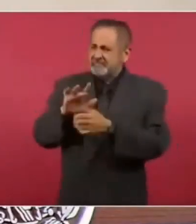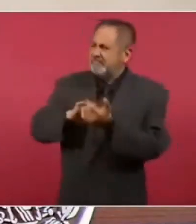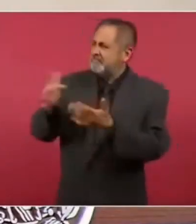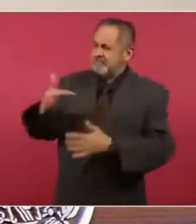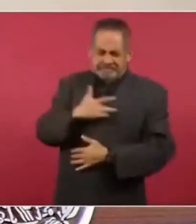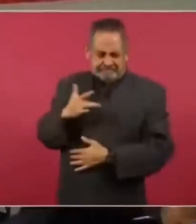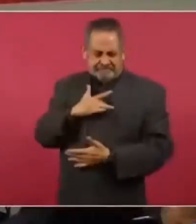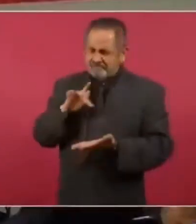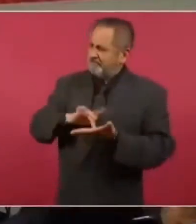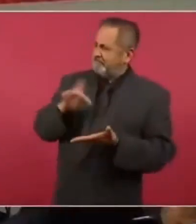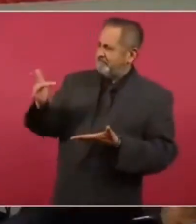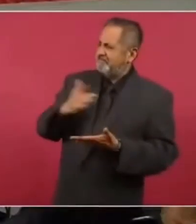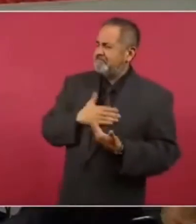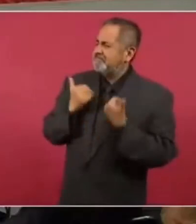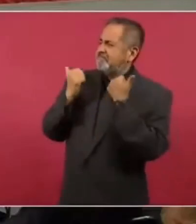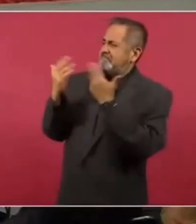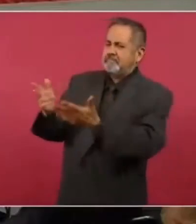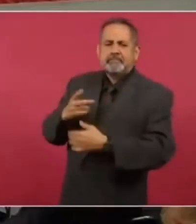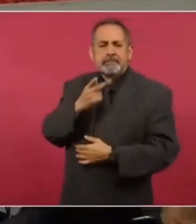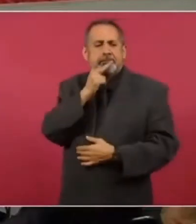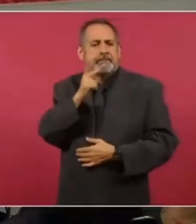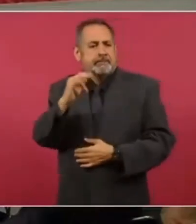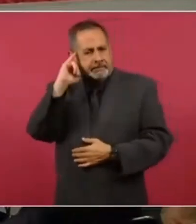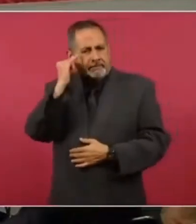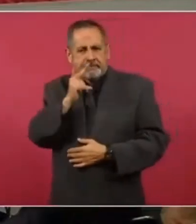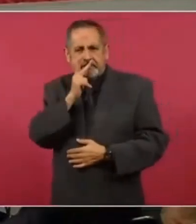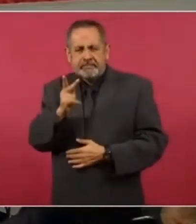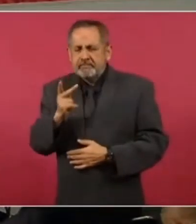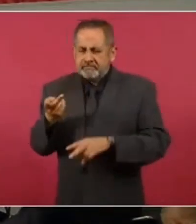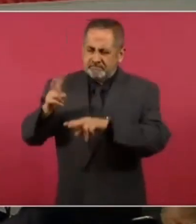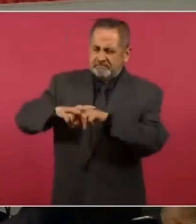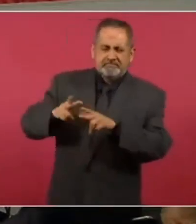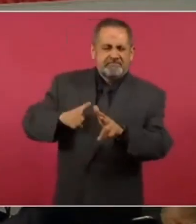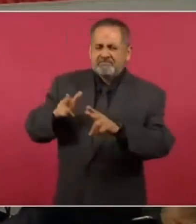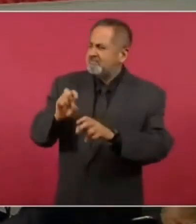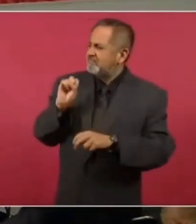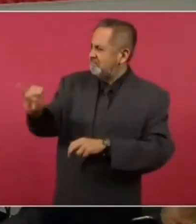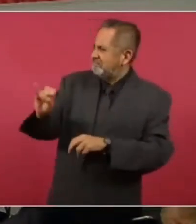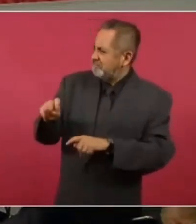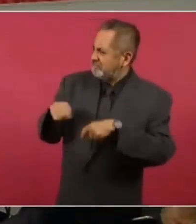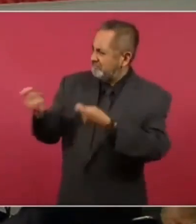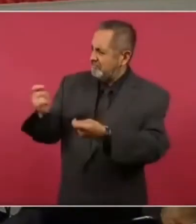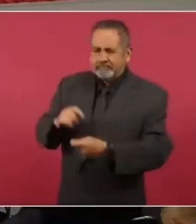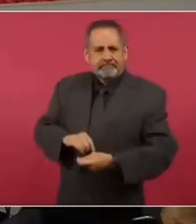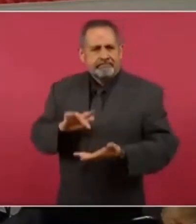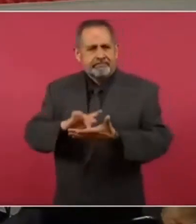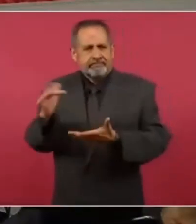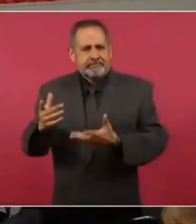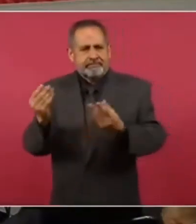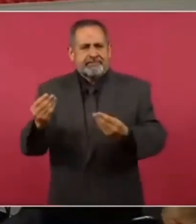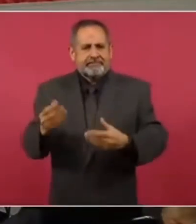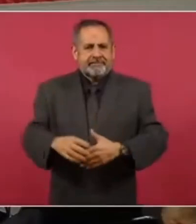Gracias. Dios potitech. Nac en tren. Súbete al tren. Gracias. Gracias.